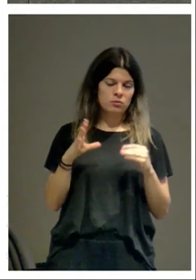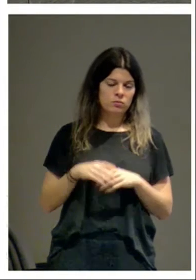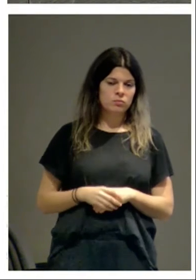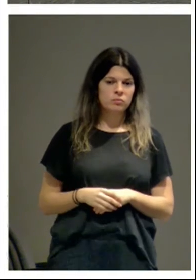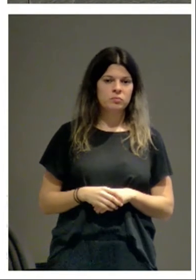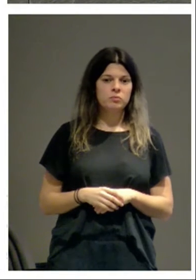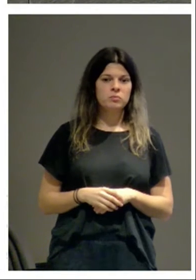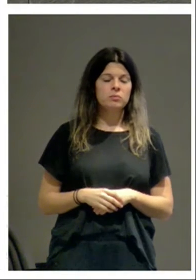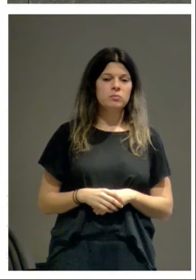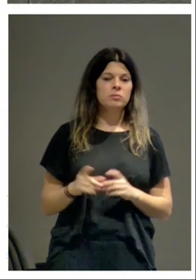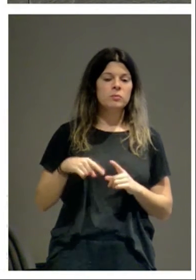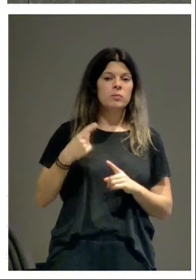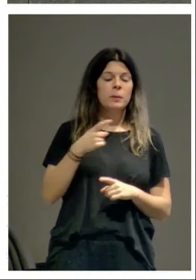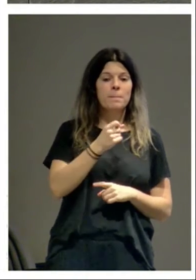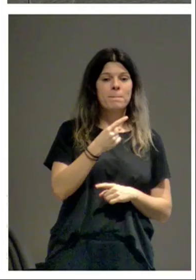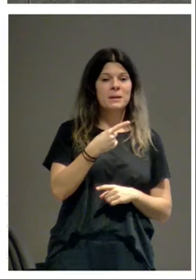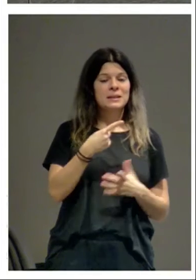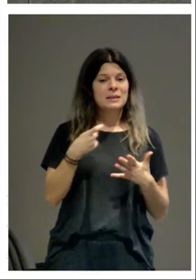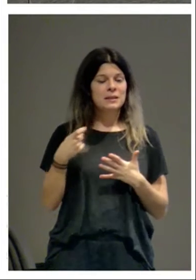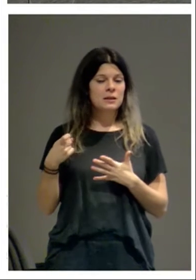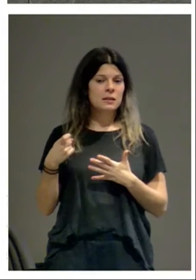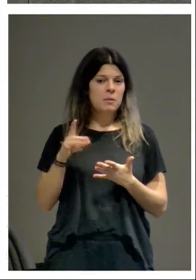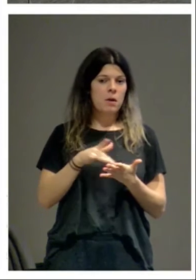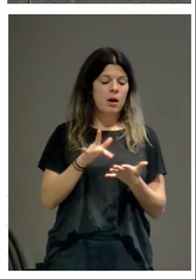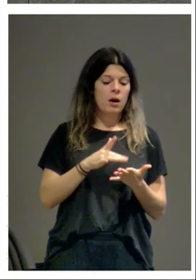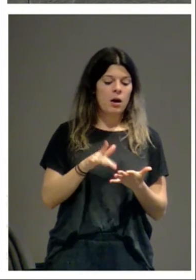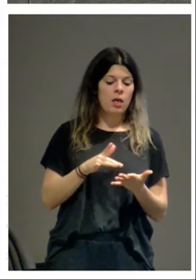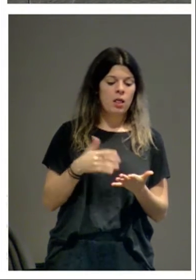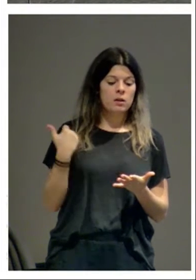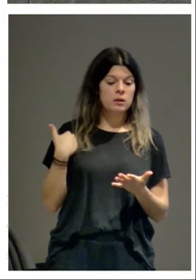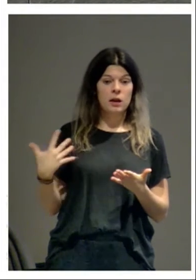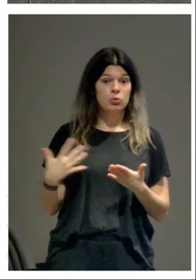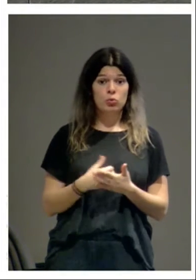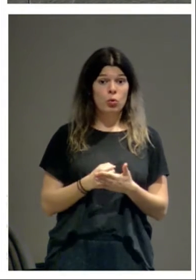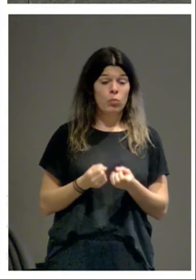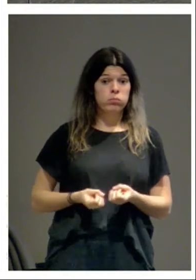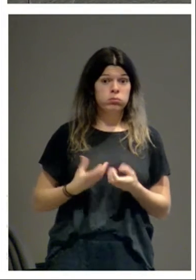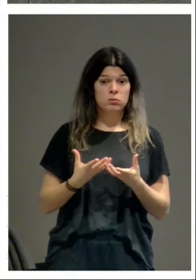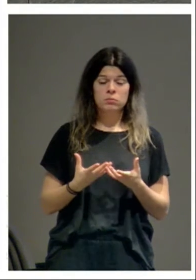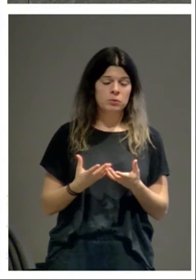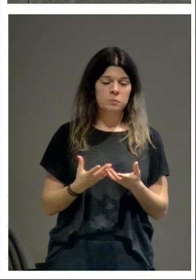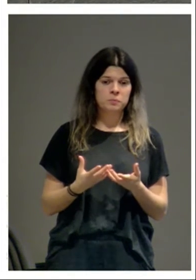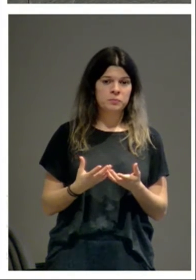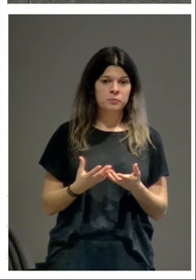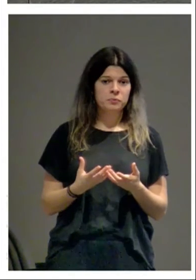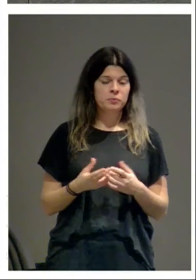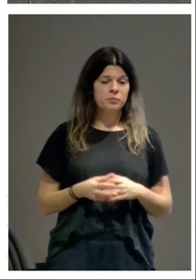Y después de 1.600 páginas ¿está todo dicho sobre el románico? Pues evidentemente no.